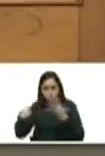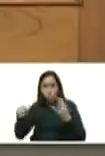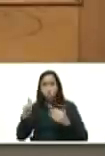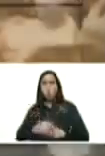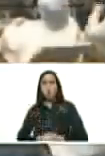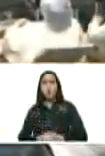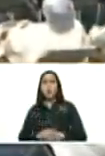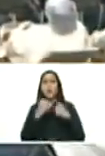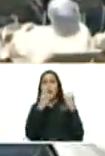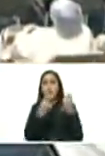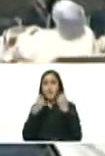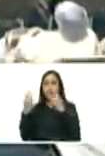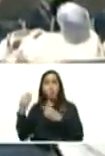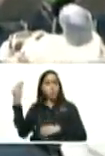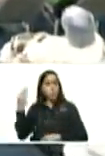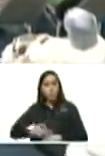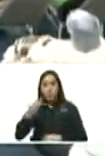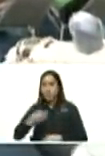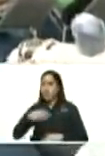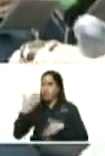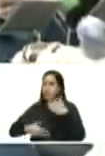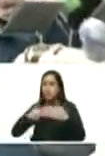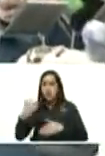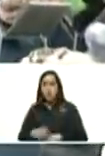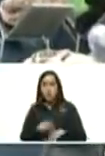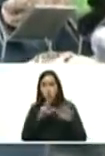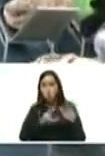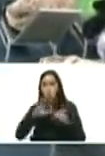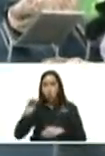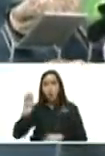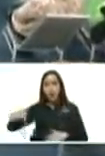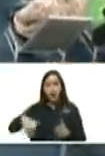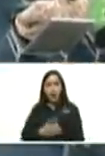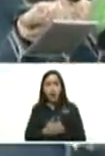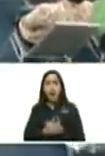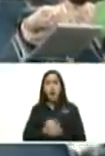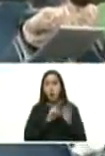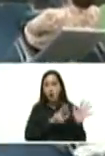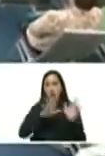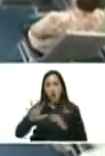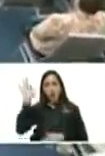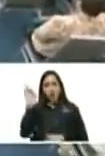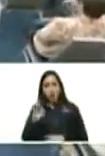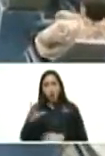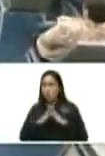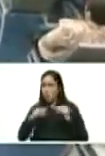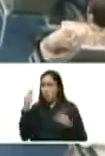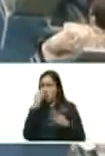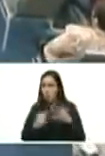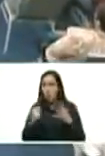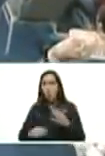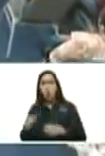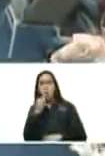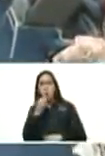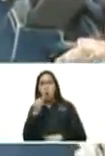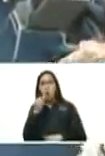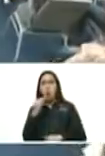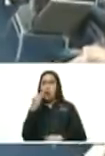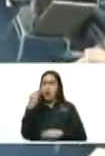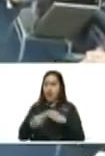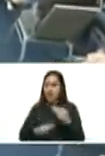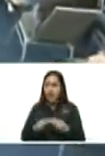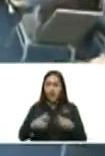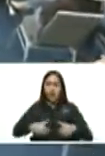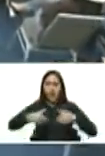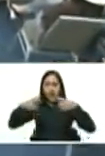importó siempre entre el 80 al 85% de todos los productos alimentarios que se ponían en la